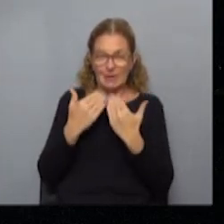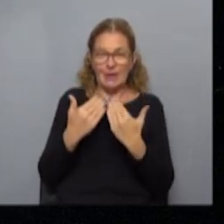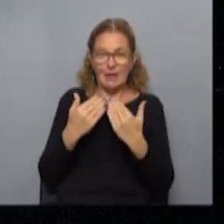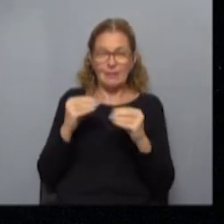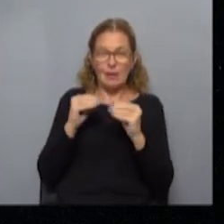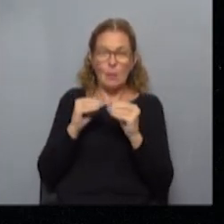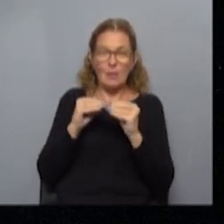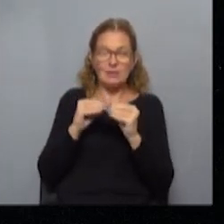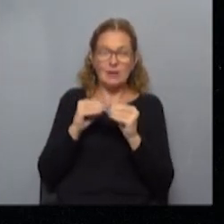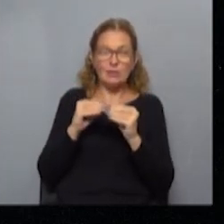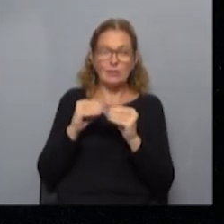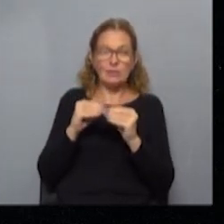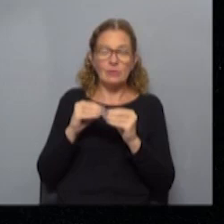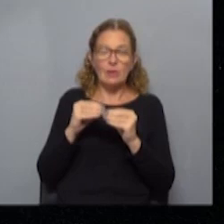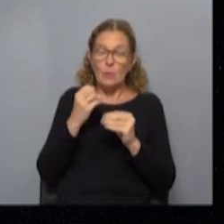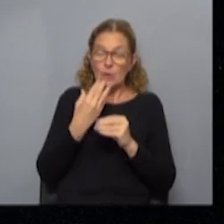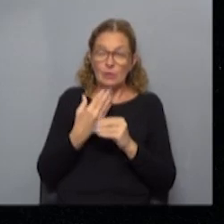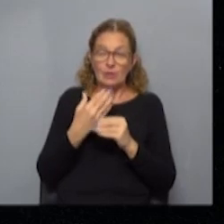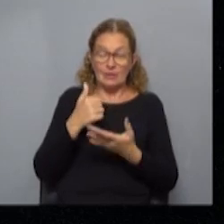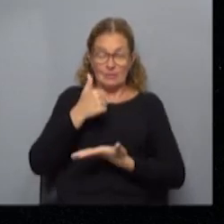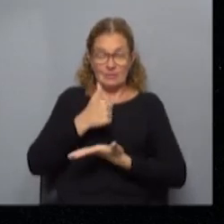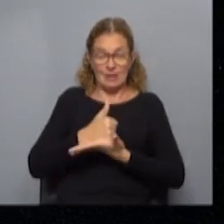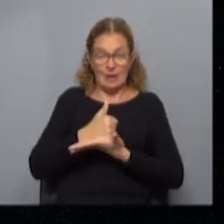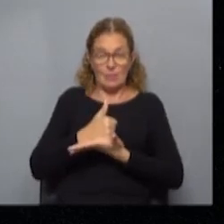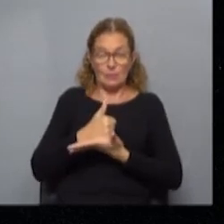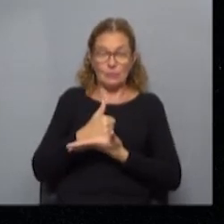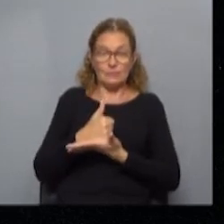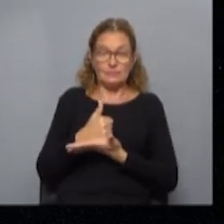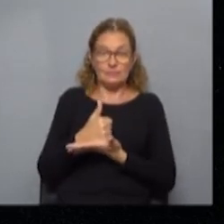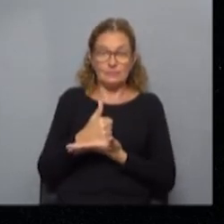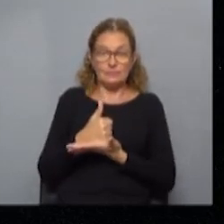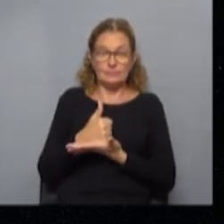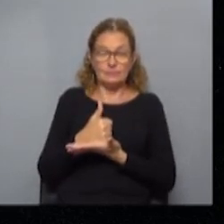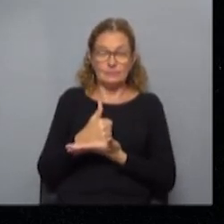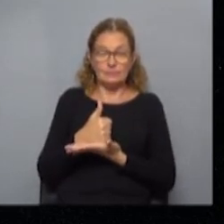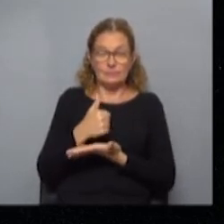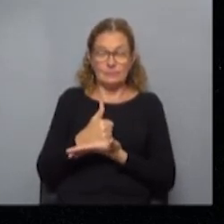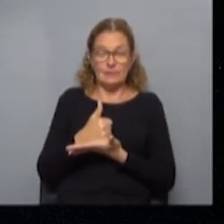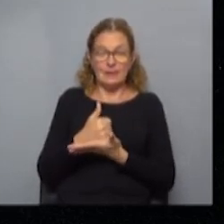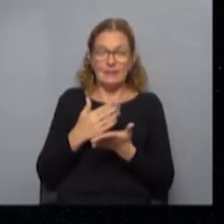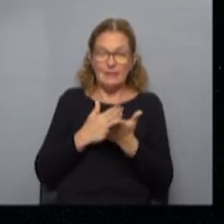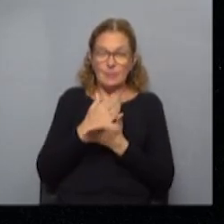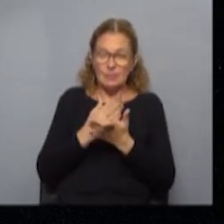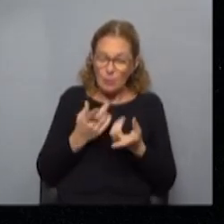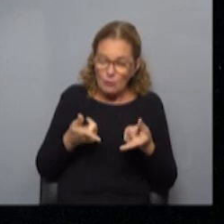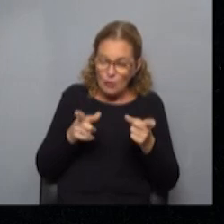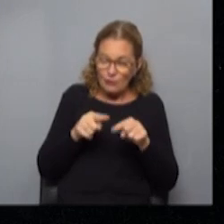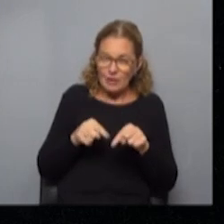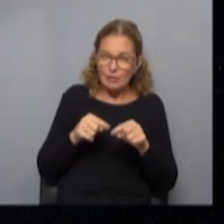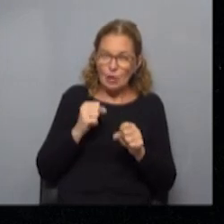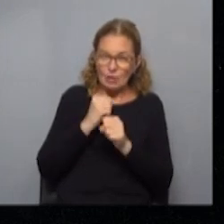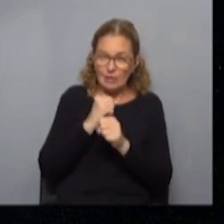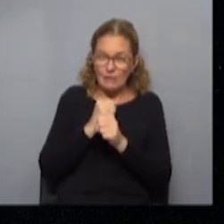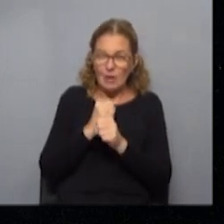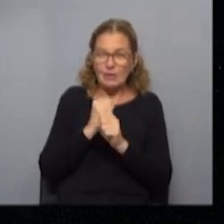compañeros y bueno estaremos de pie tratando de recuperar los puestos de